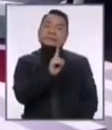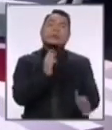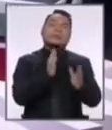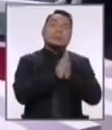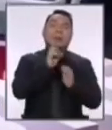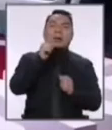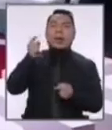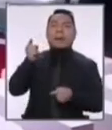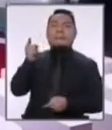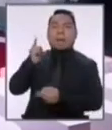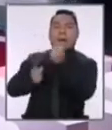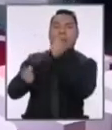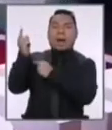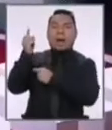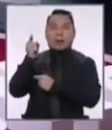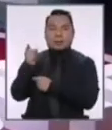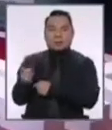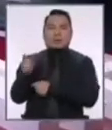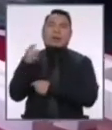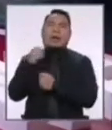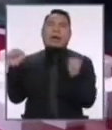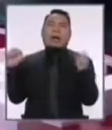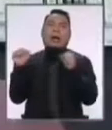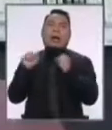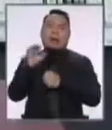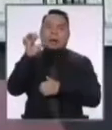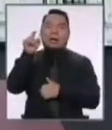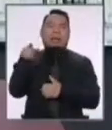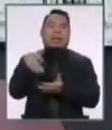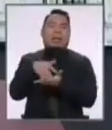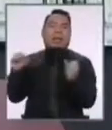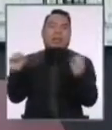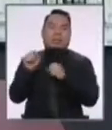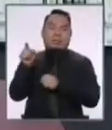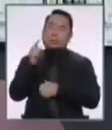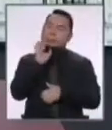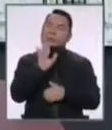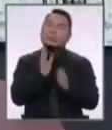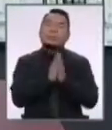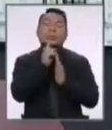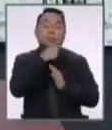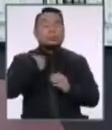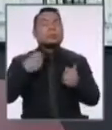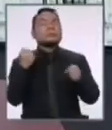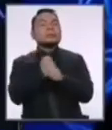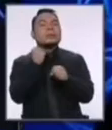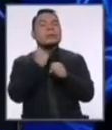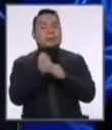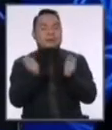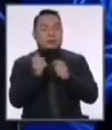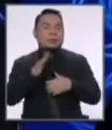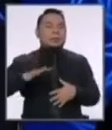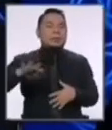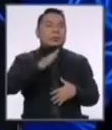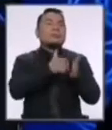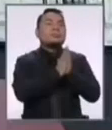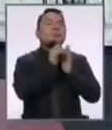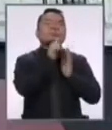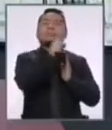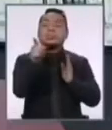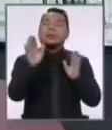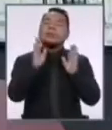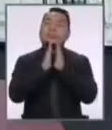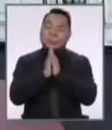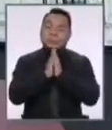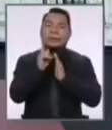cualquier insulto, cualquier ilusión de esta naturaleza. Ese es nuestro trabajo aquí como moderadores y le pido a todos que eso